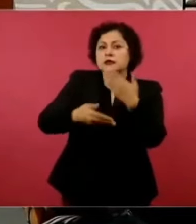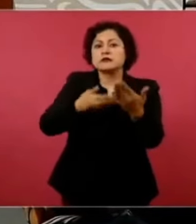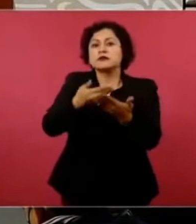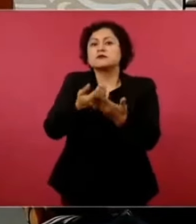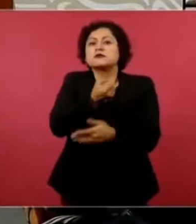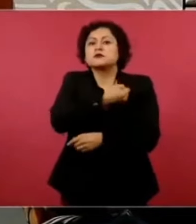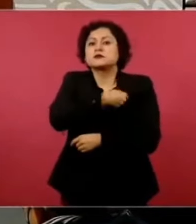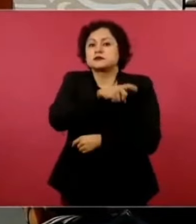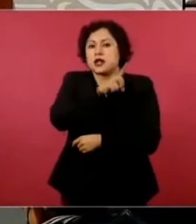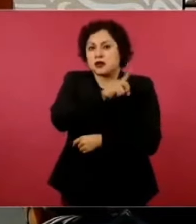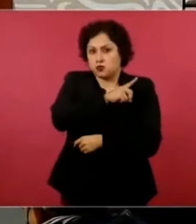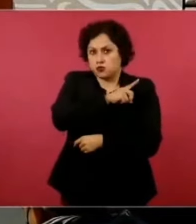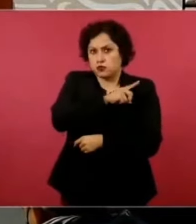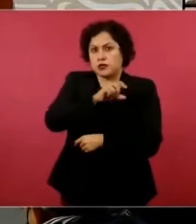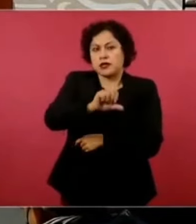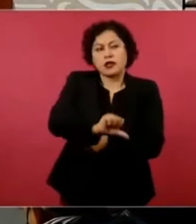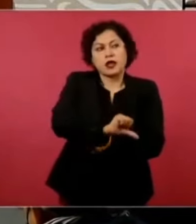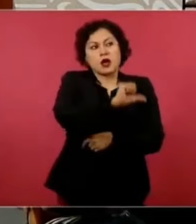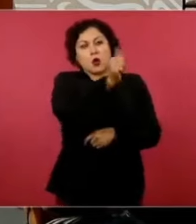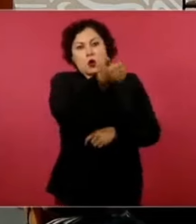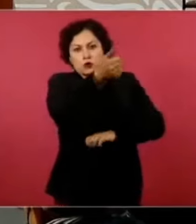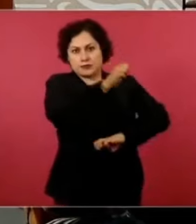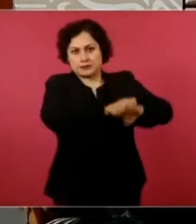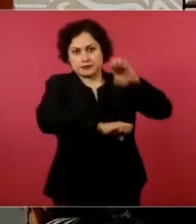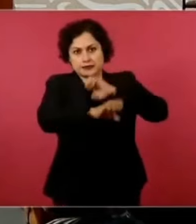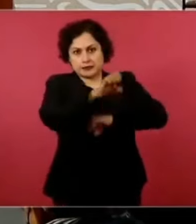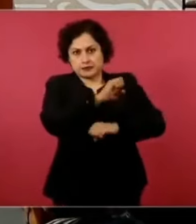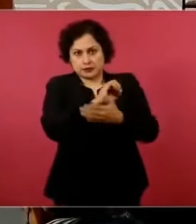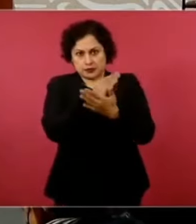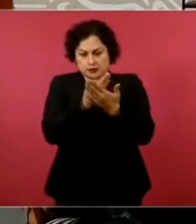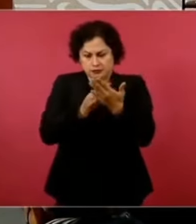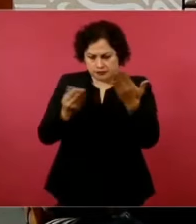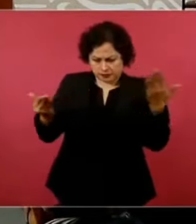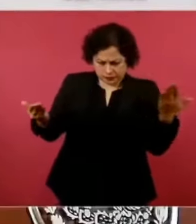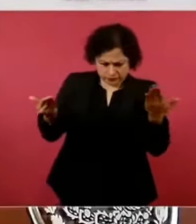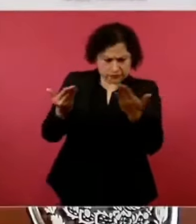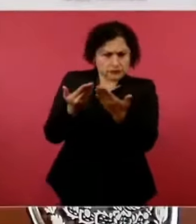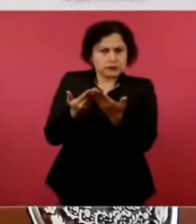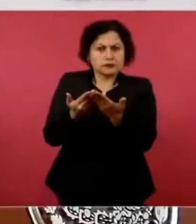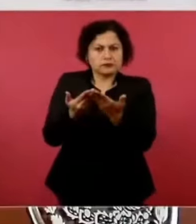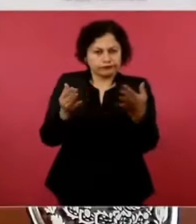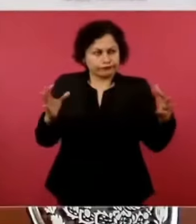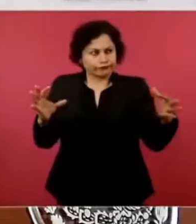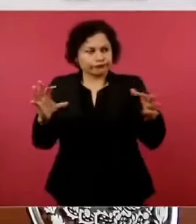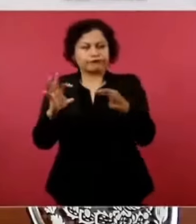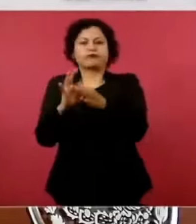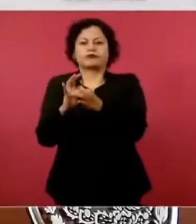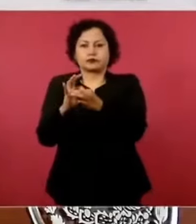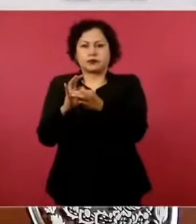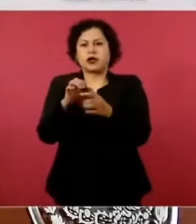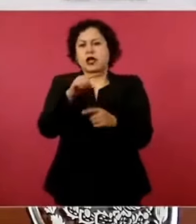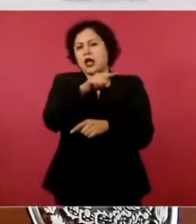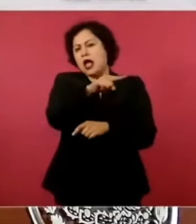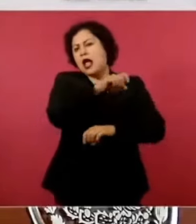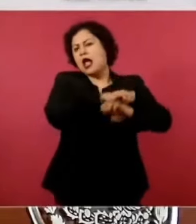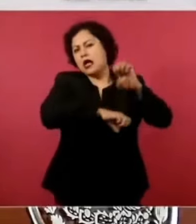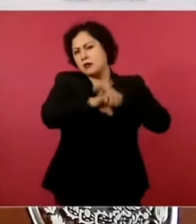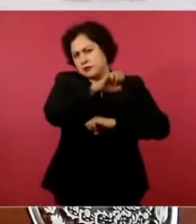De otras empresas que funcionan para eso, que son independientes